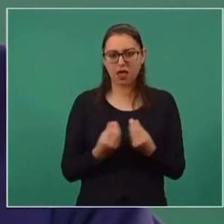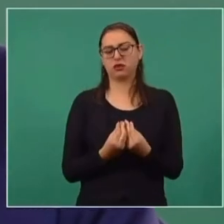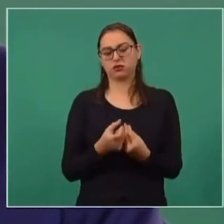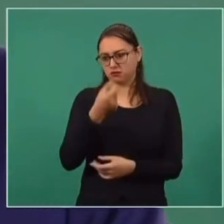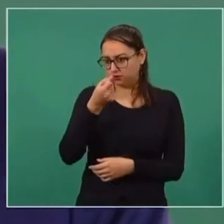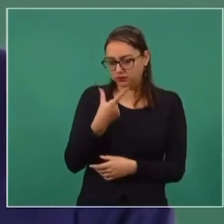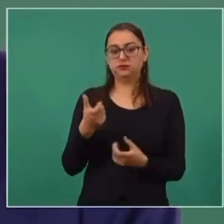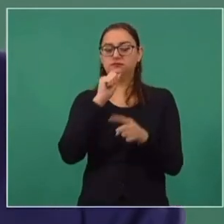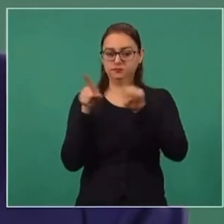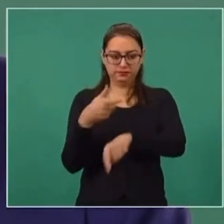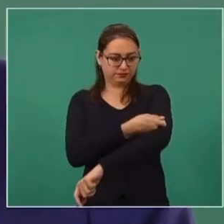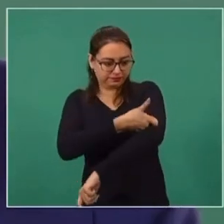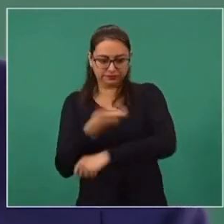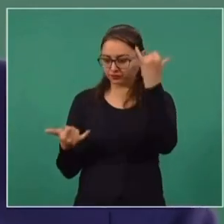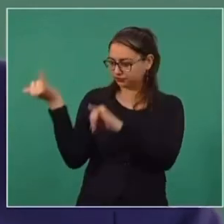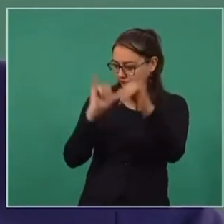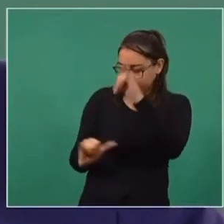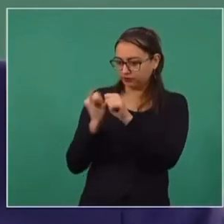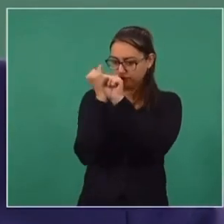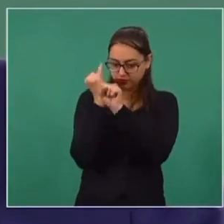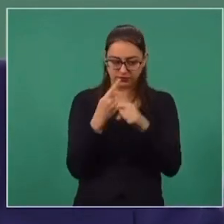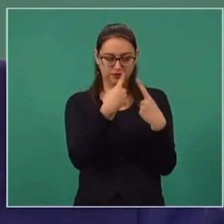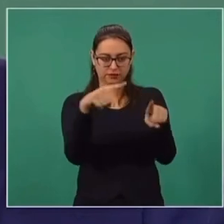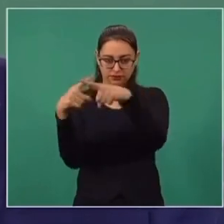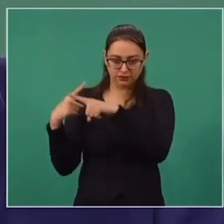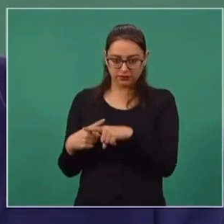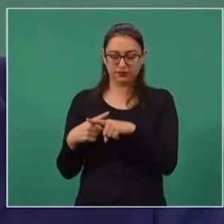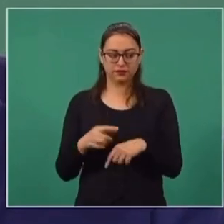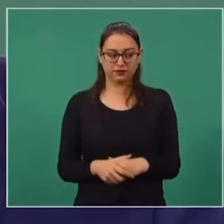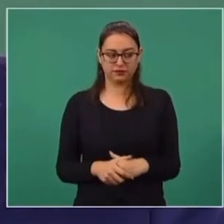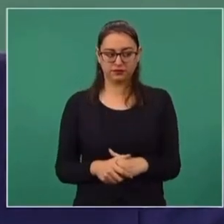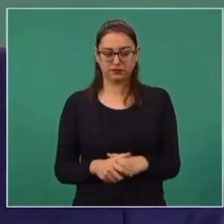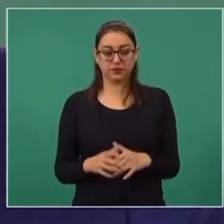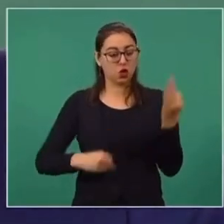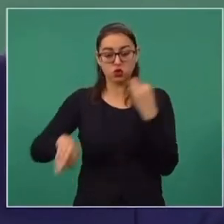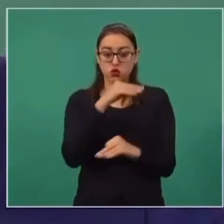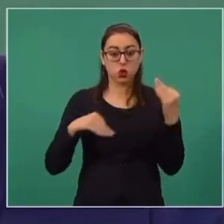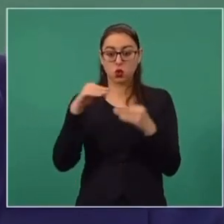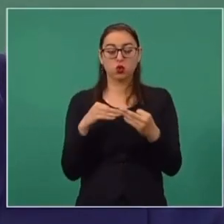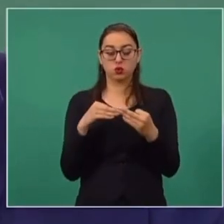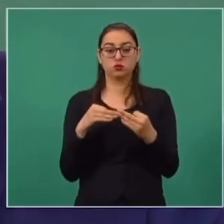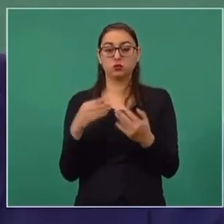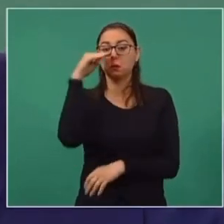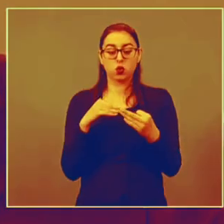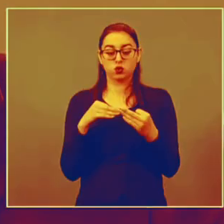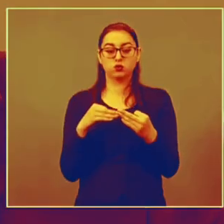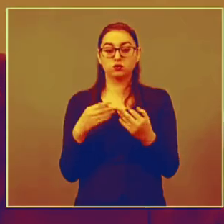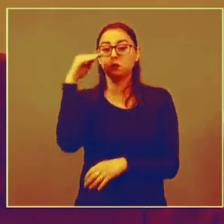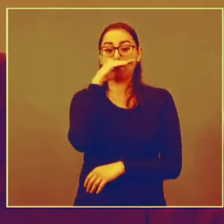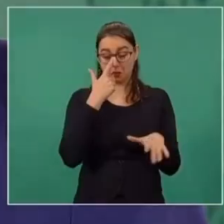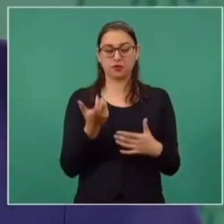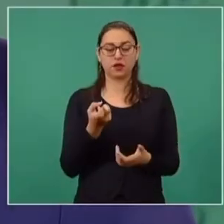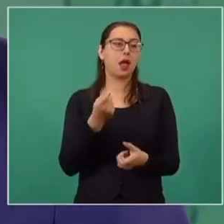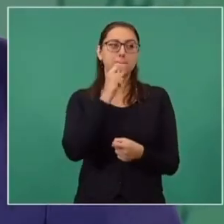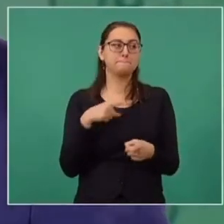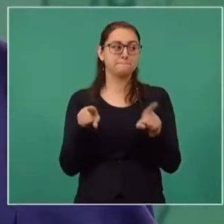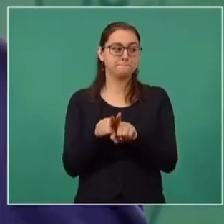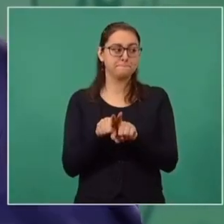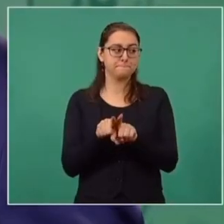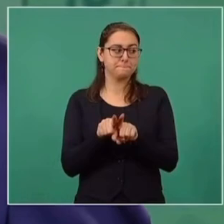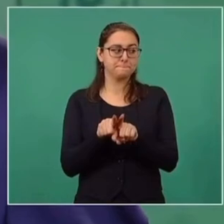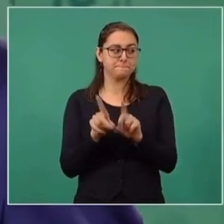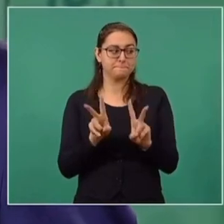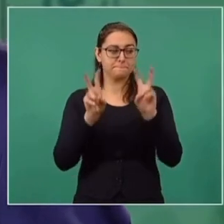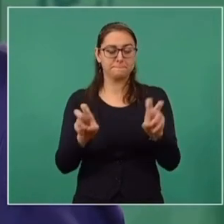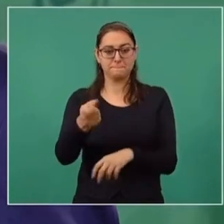estudios, intervenciones y todo gratuito, gratuito. Lo mismo de los